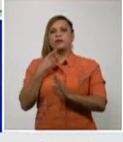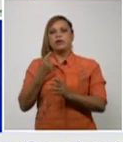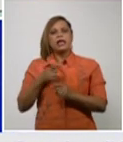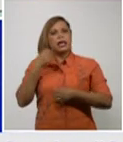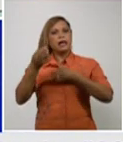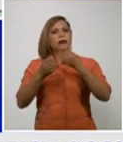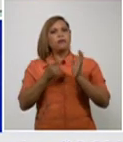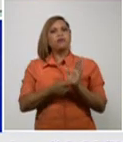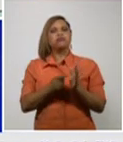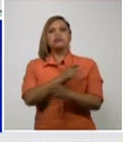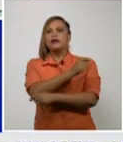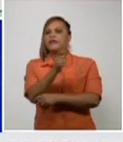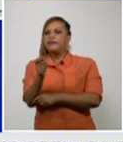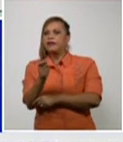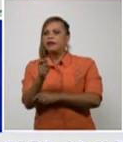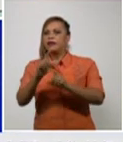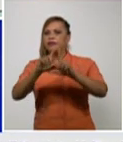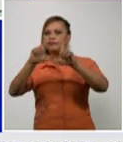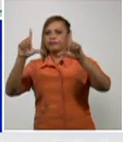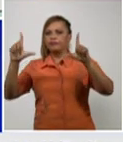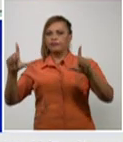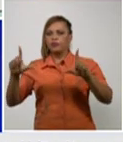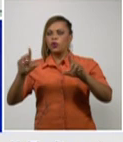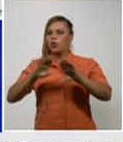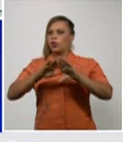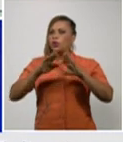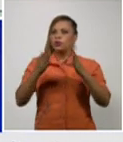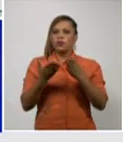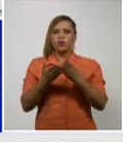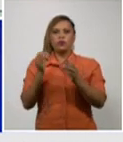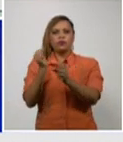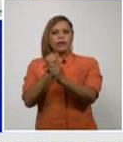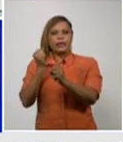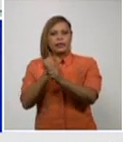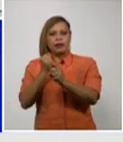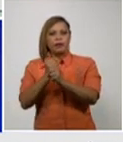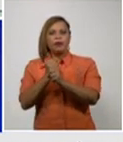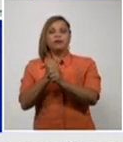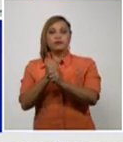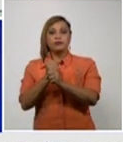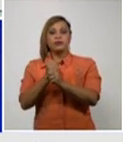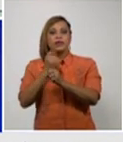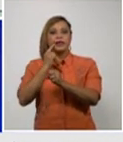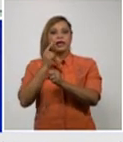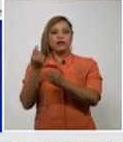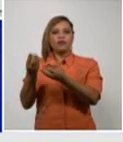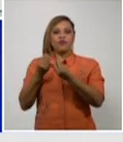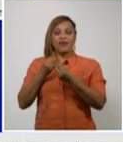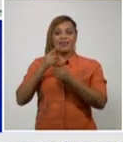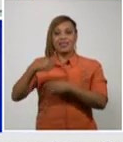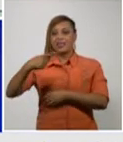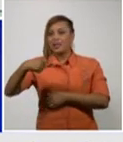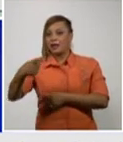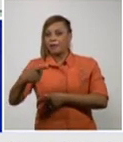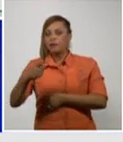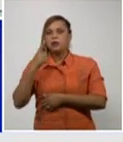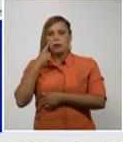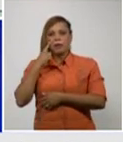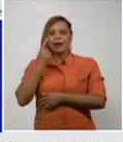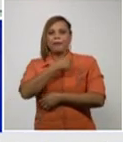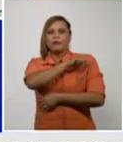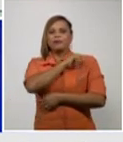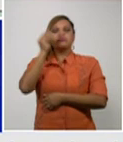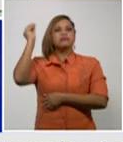que el doctor Guinovar nos hace diariamente para que también la población sepa